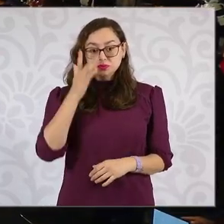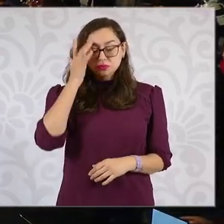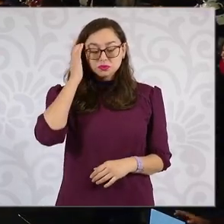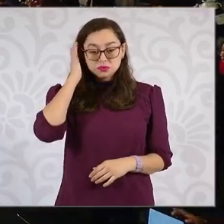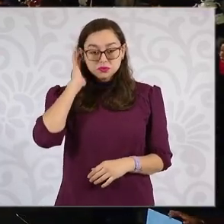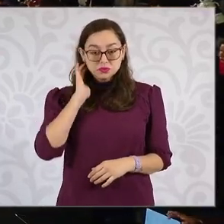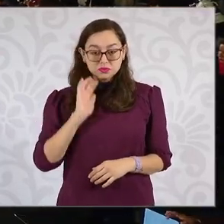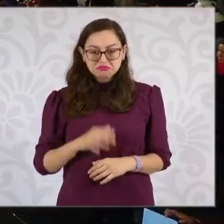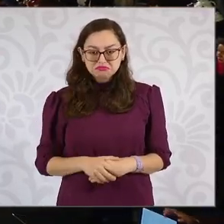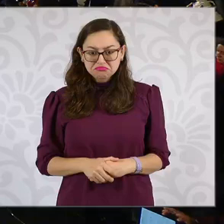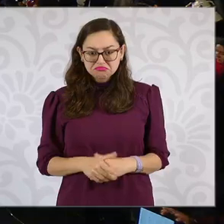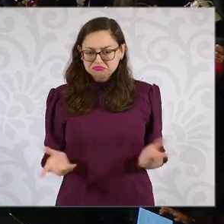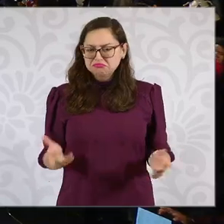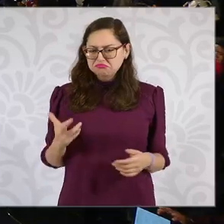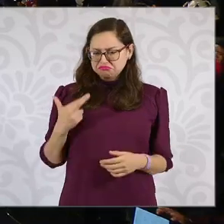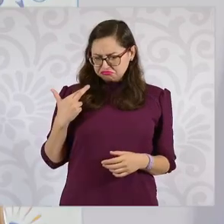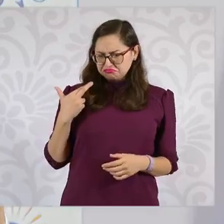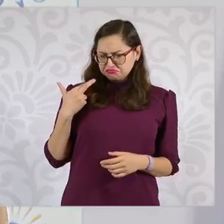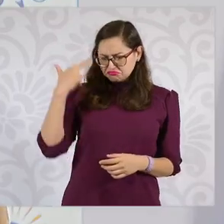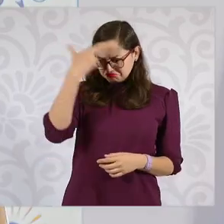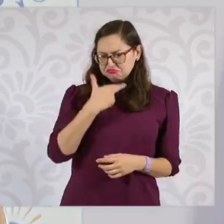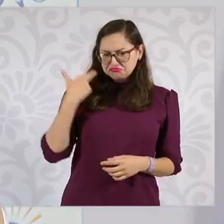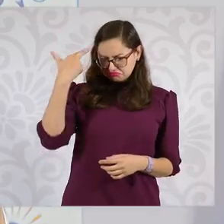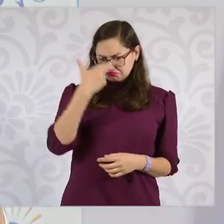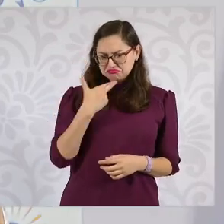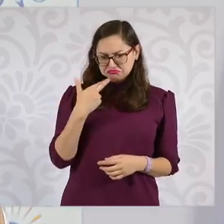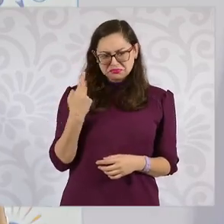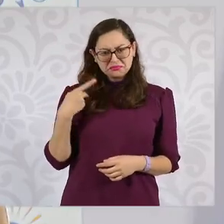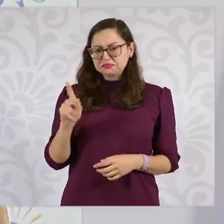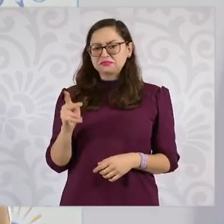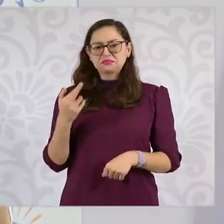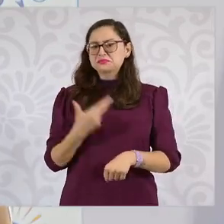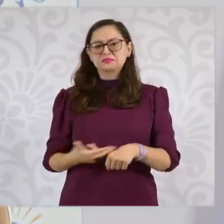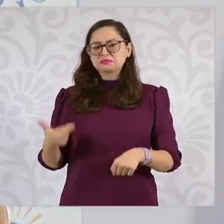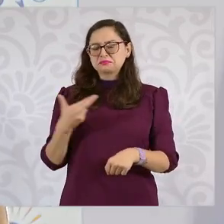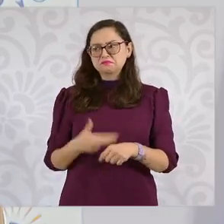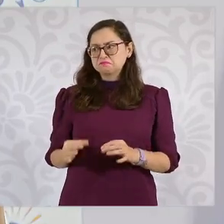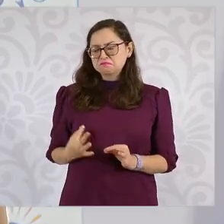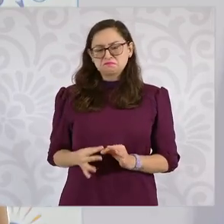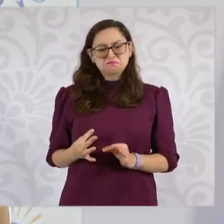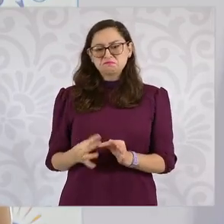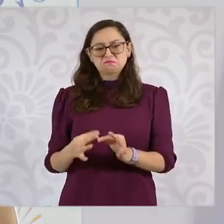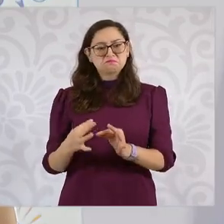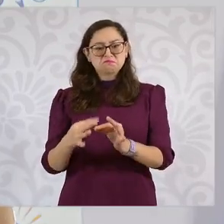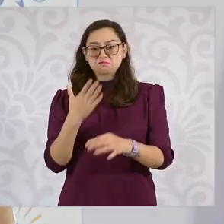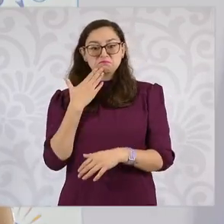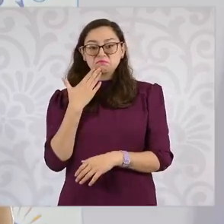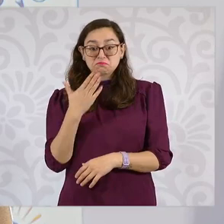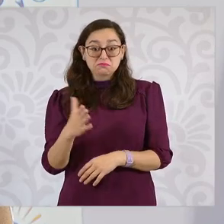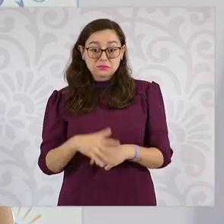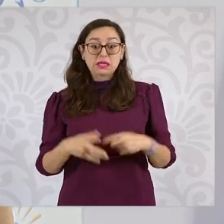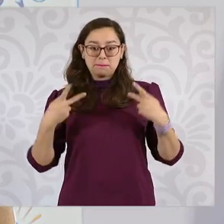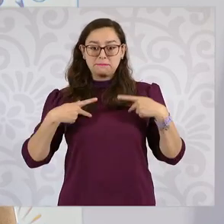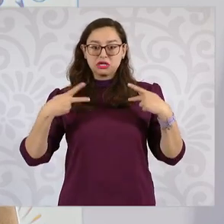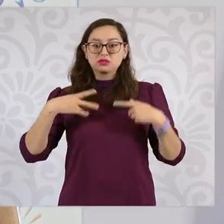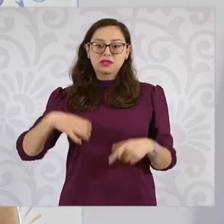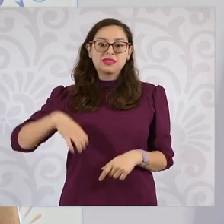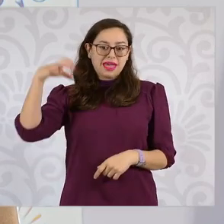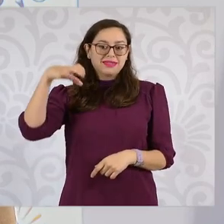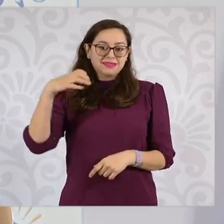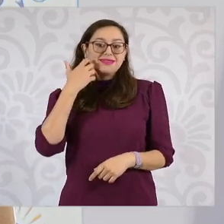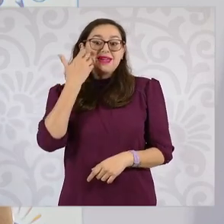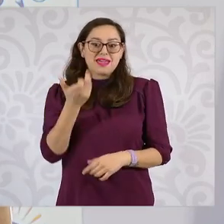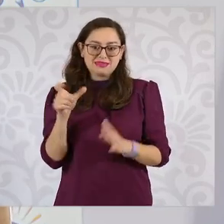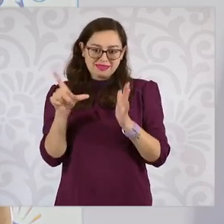Lo vamos a revisar, pero es un trámite muy regular que además buscan mucho a las personas adultas